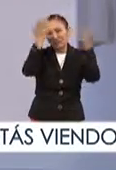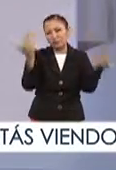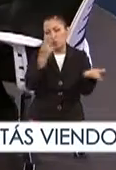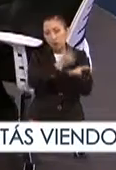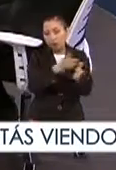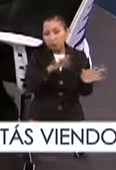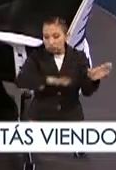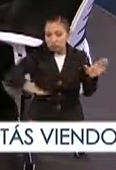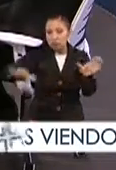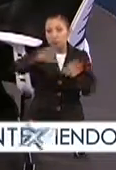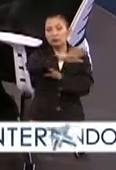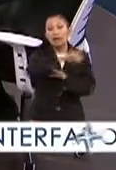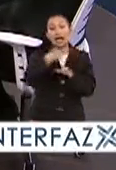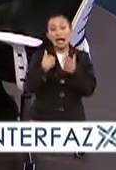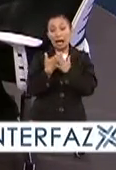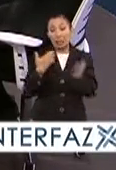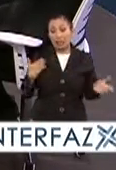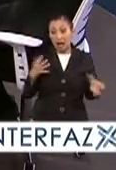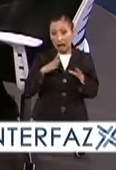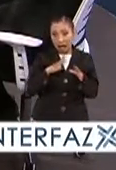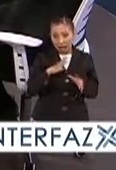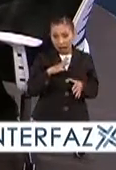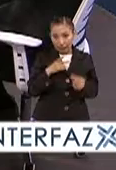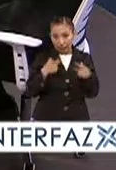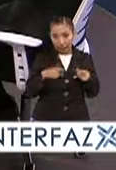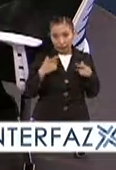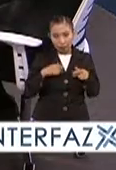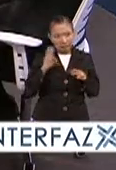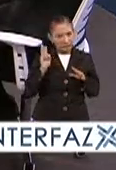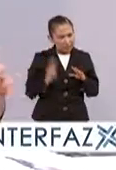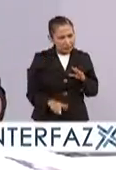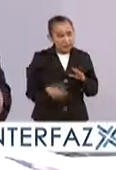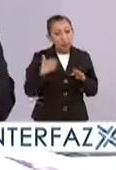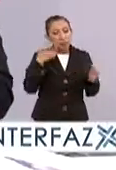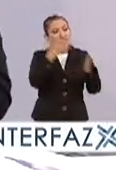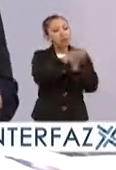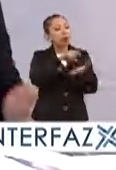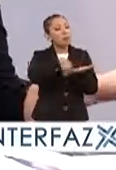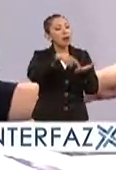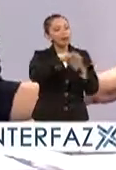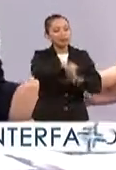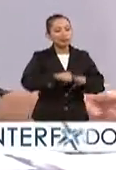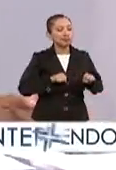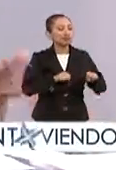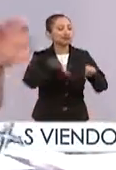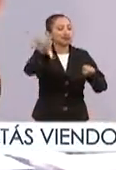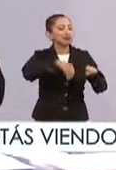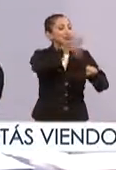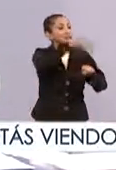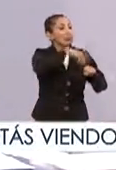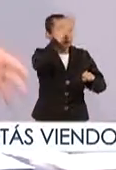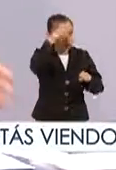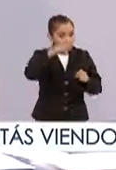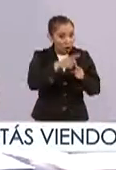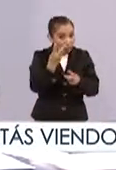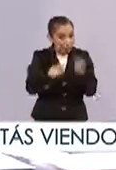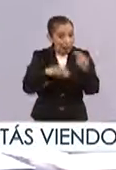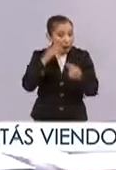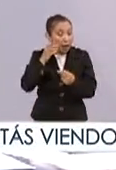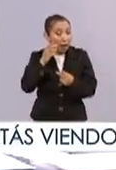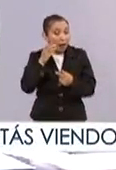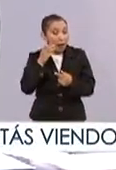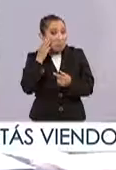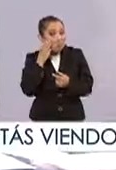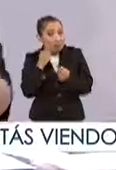importante, ¿no? Porque en nuestra época hay gente que literal va al súper, pero jamás se entera de dónde sale esta manzana